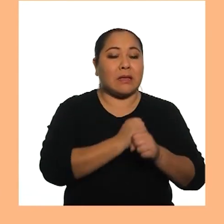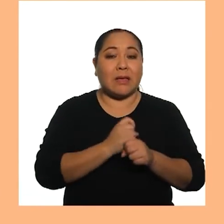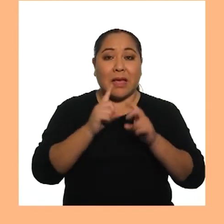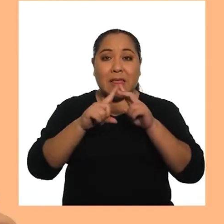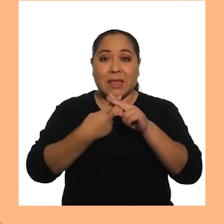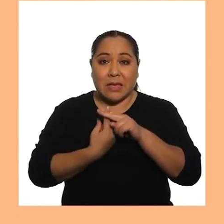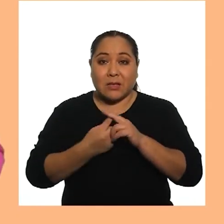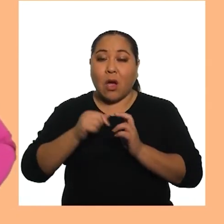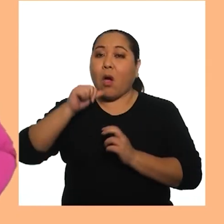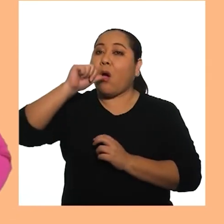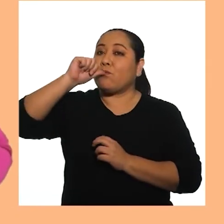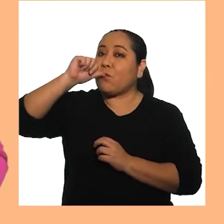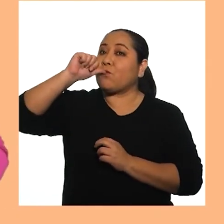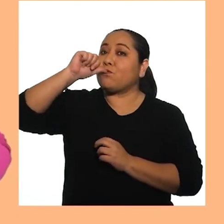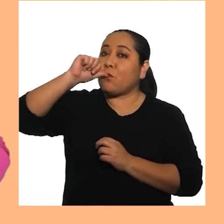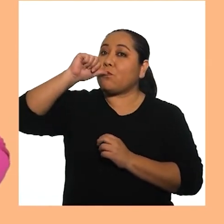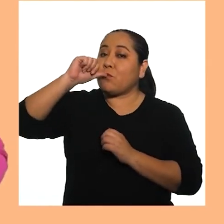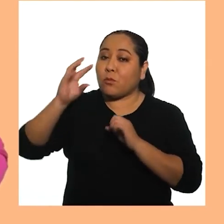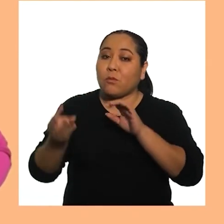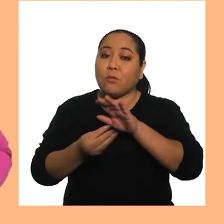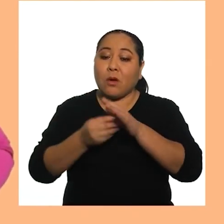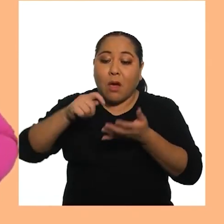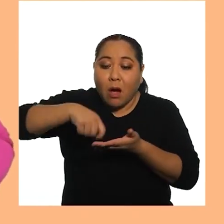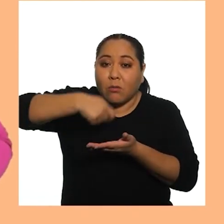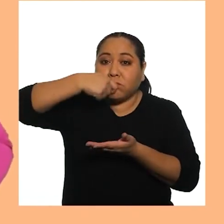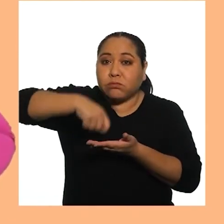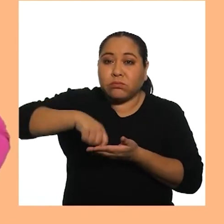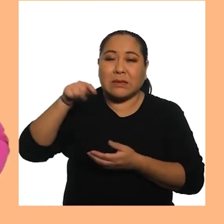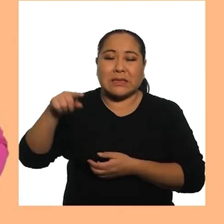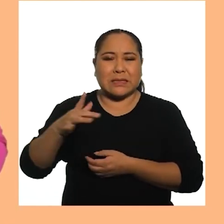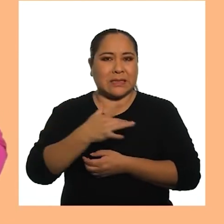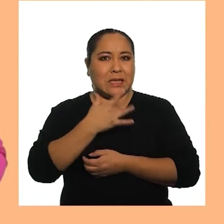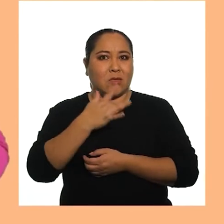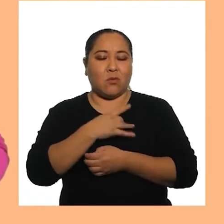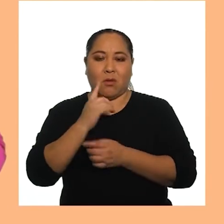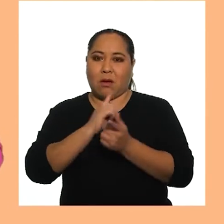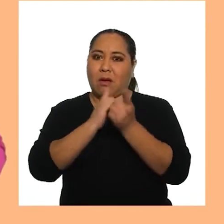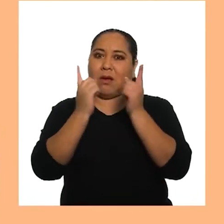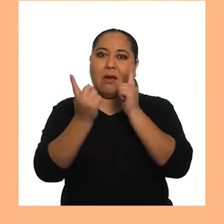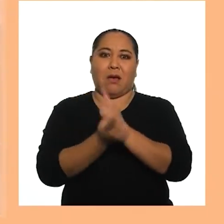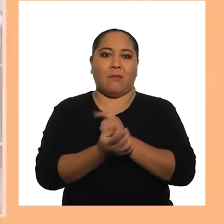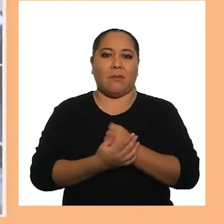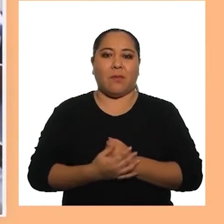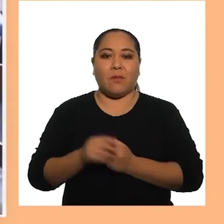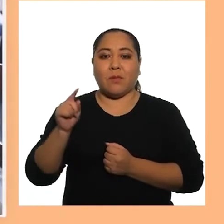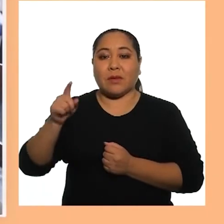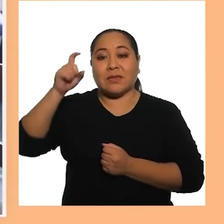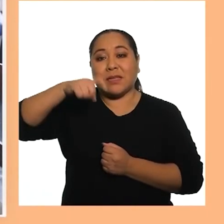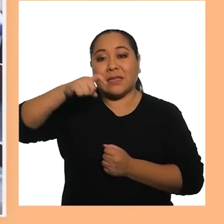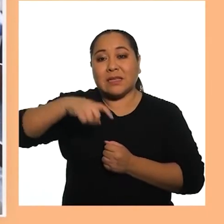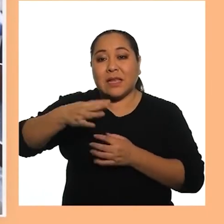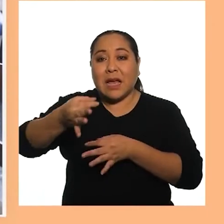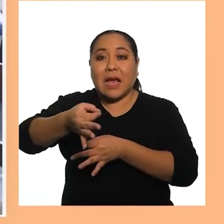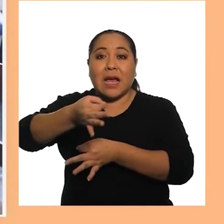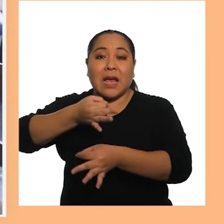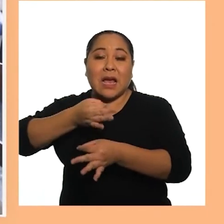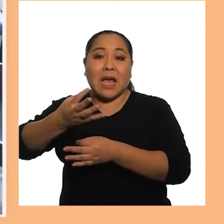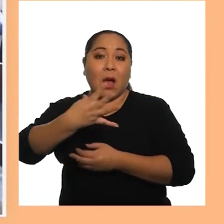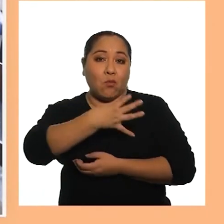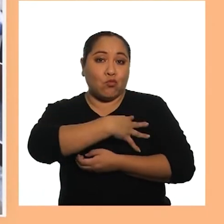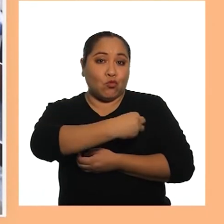Con el indicio De la alimentación Complementaria El bebé Experimenta Un gran cambio Por lo que se debe